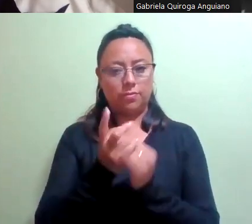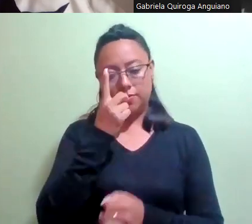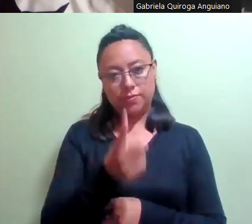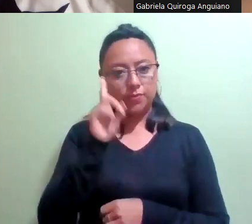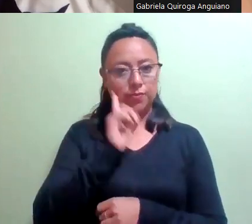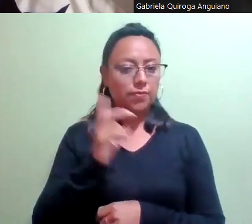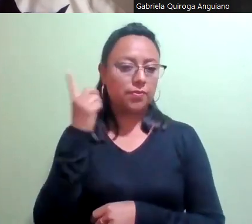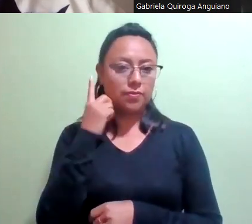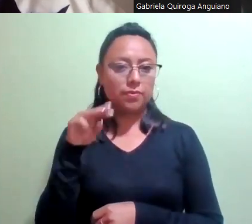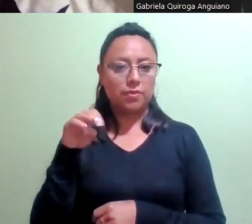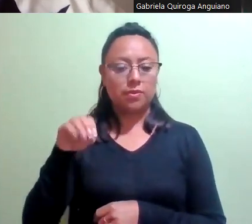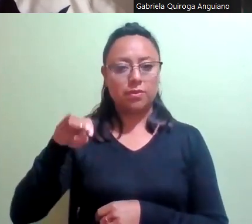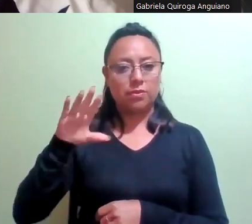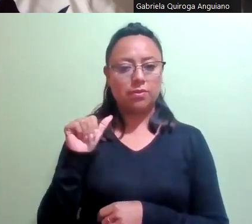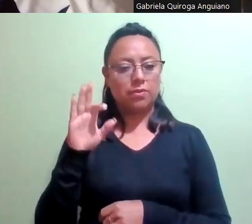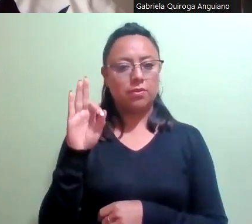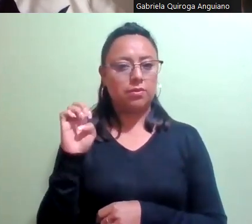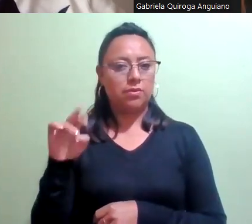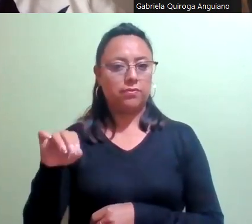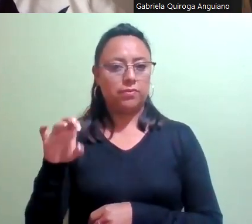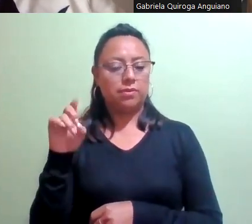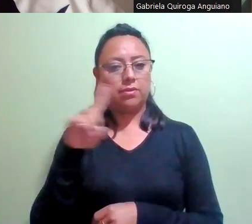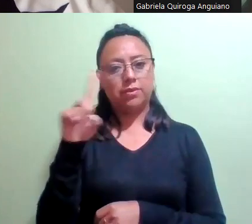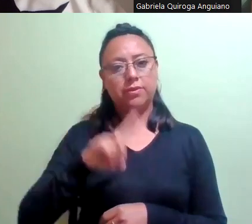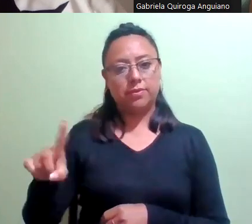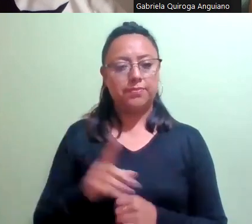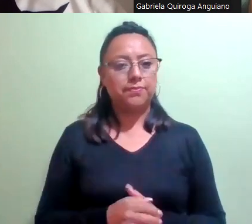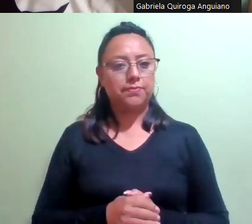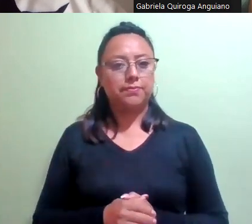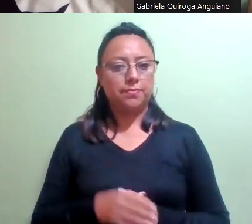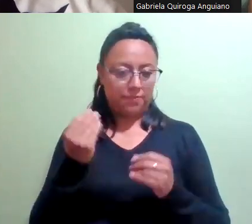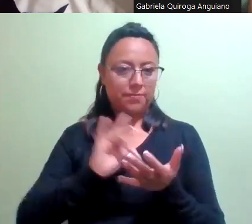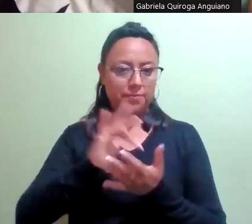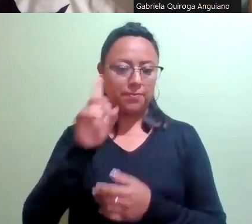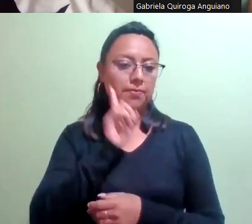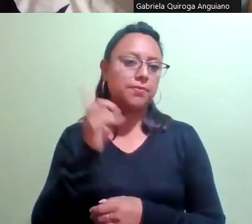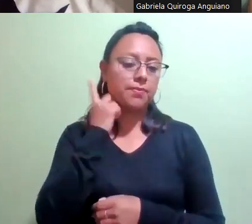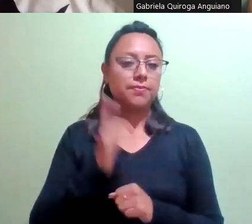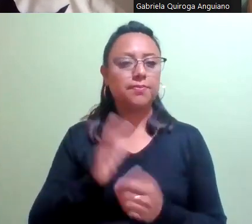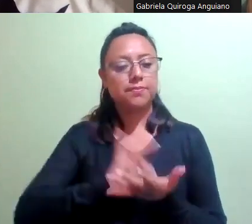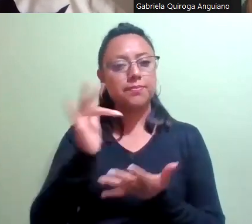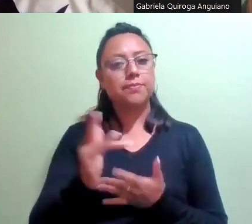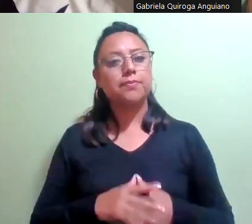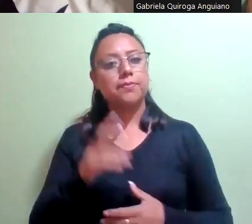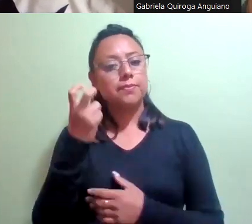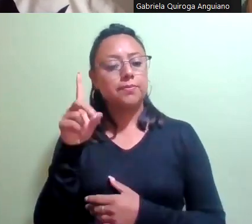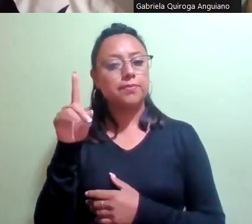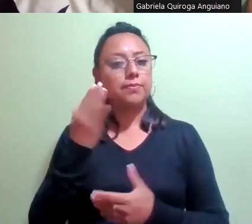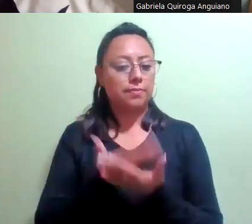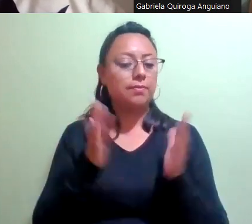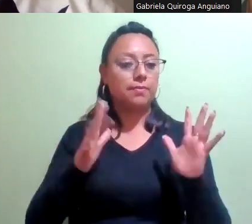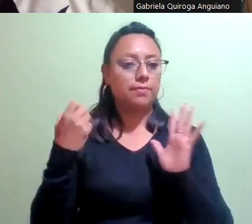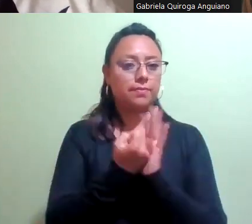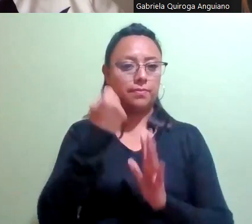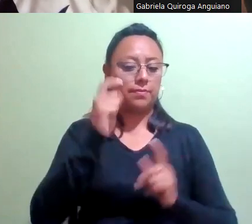Fernández César. Muchísimas gracias, diputada. Gracias, gracias. Toda vez que el dictamen ha sido aprobado, se instruye su